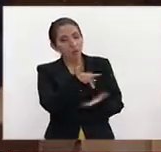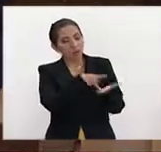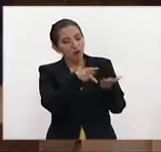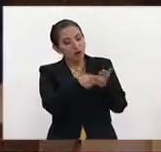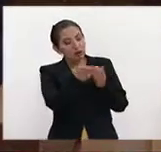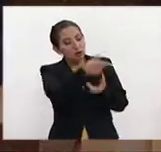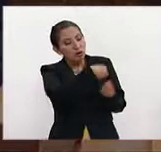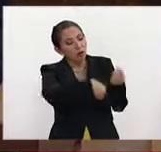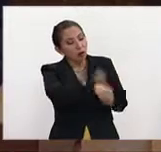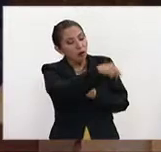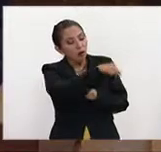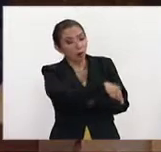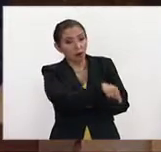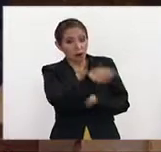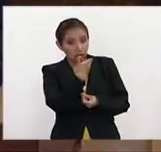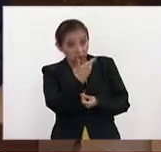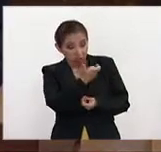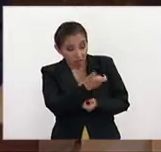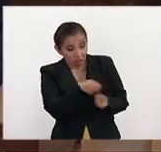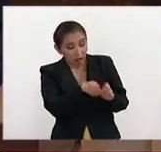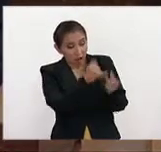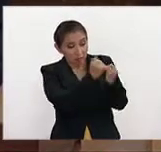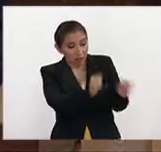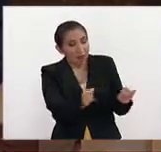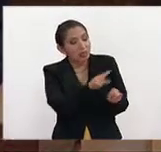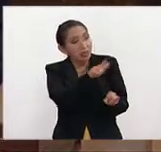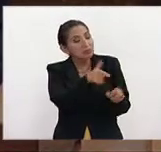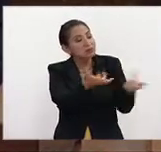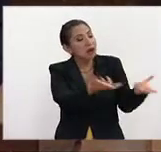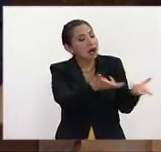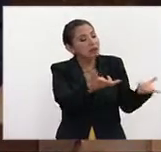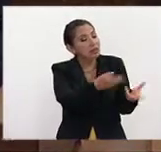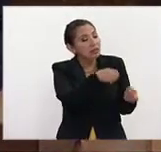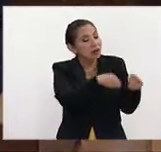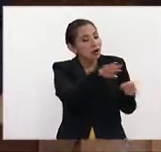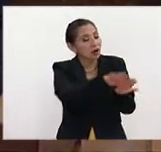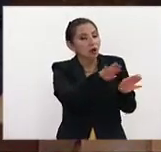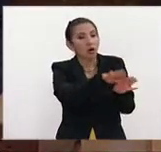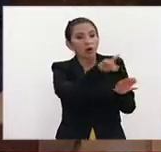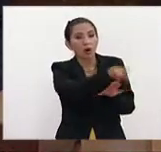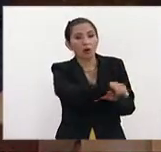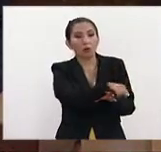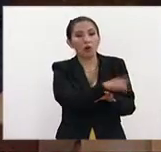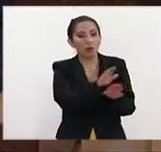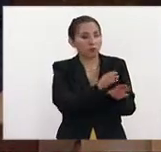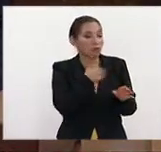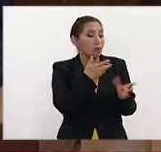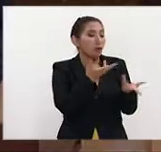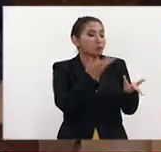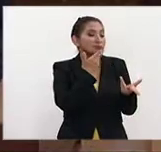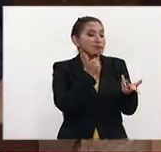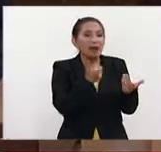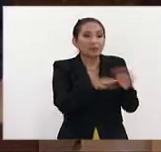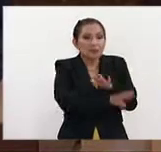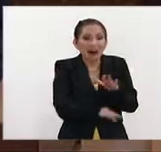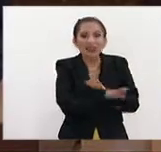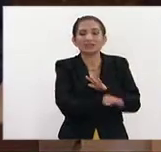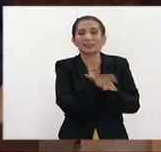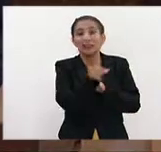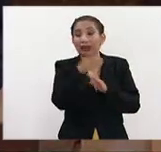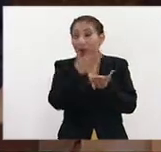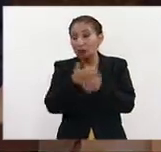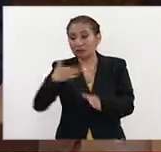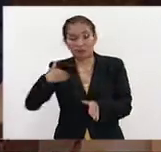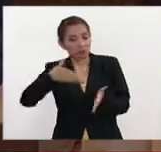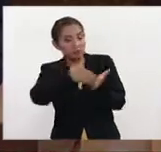económico del que no se fían, como es el del independentista, que puede ser interpretado como un salto al vacío. Pero, por otro lado, la represión